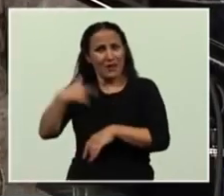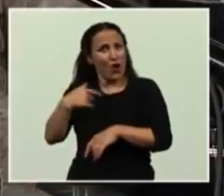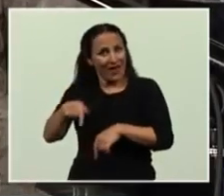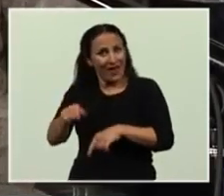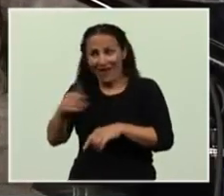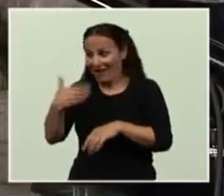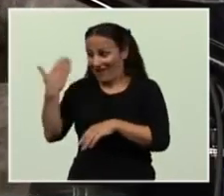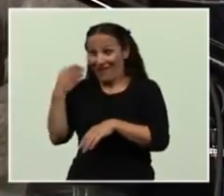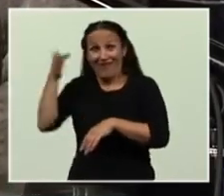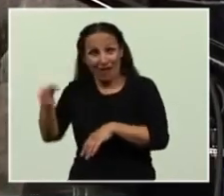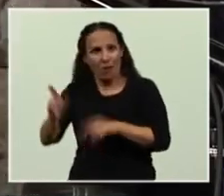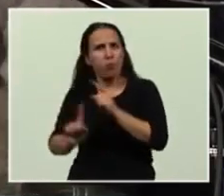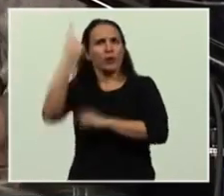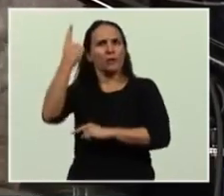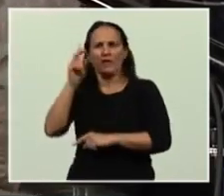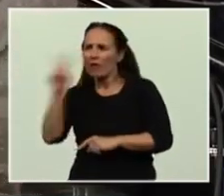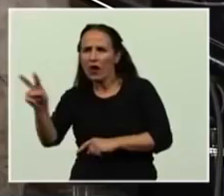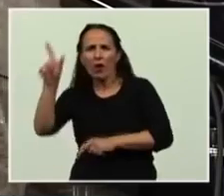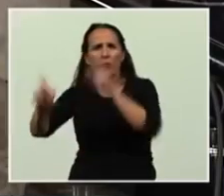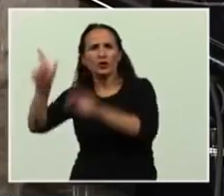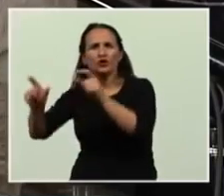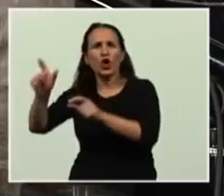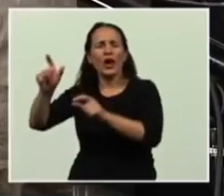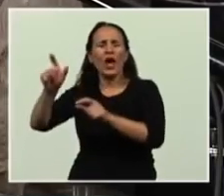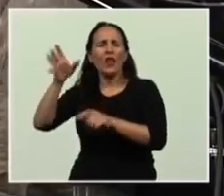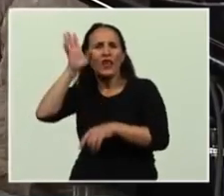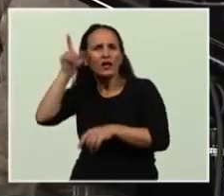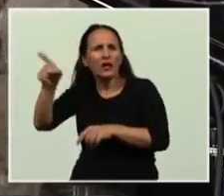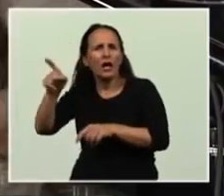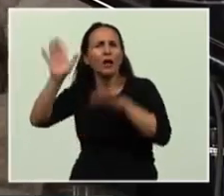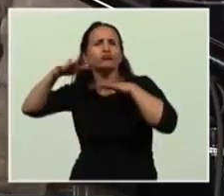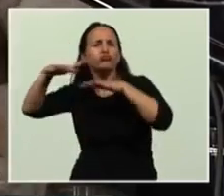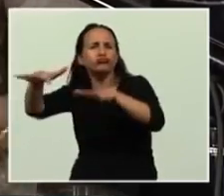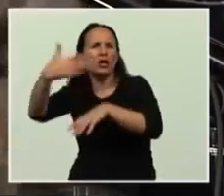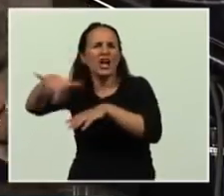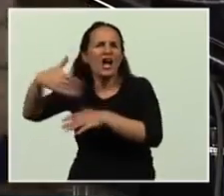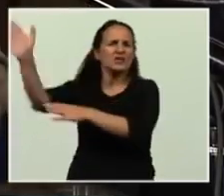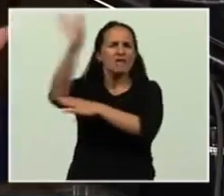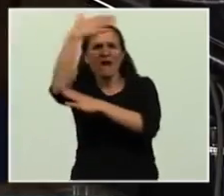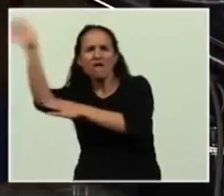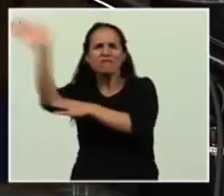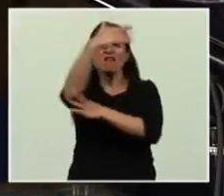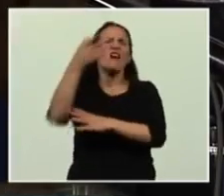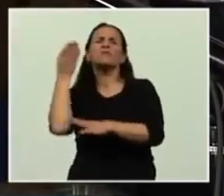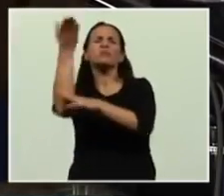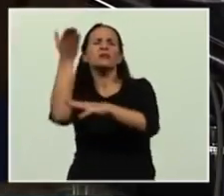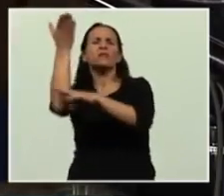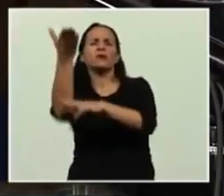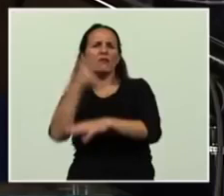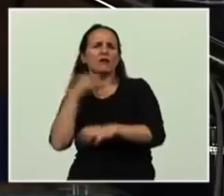veo italianos manifestando en la calle con banderas que quieren trabajo.